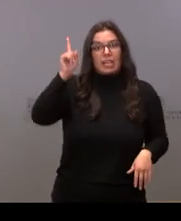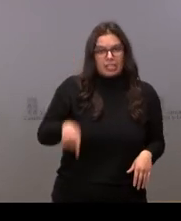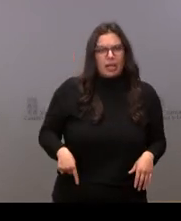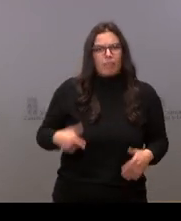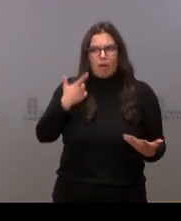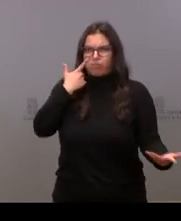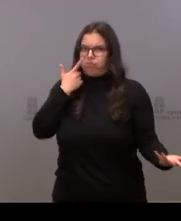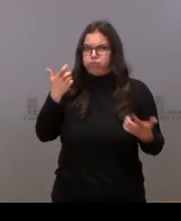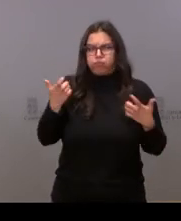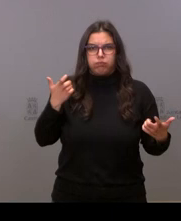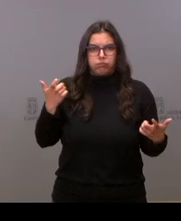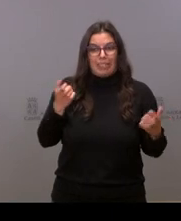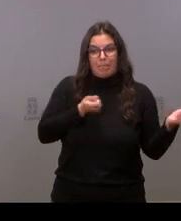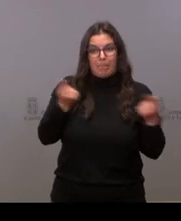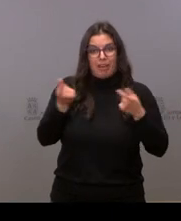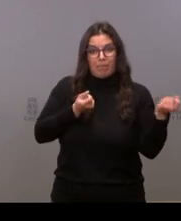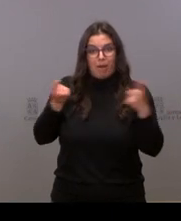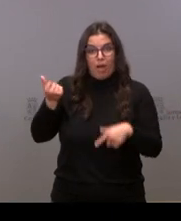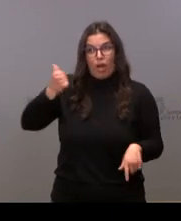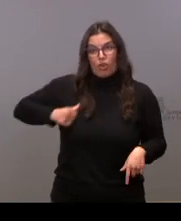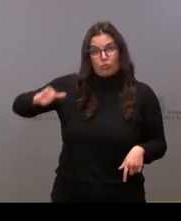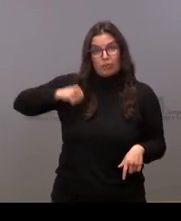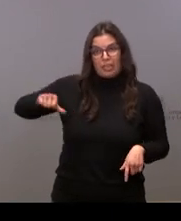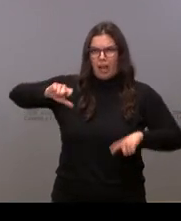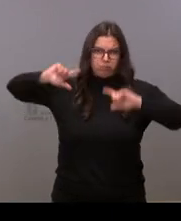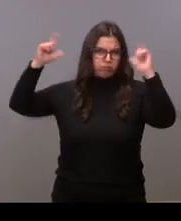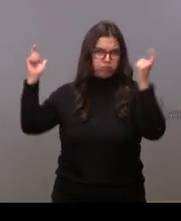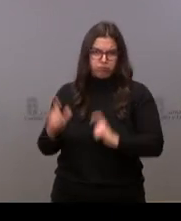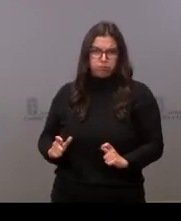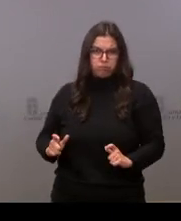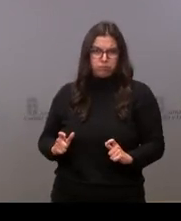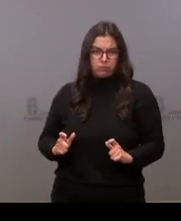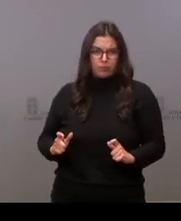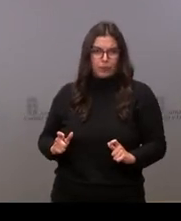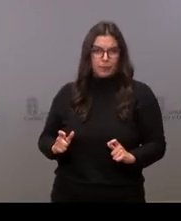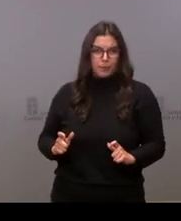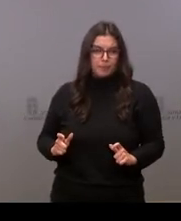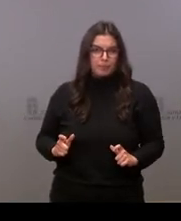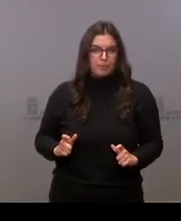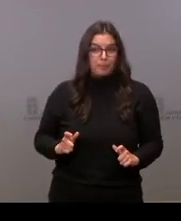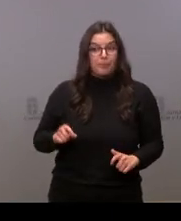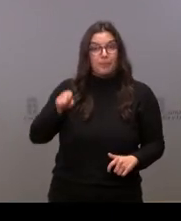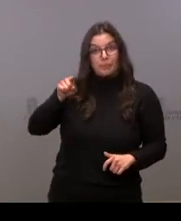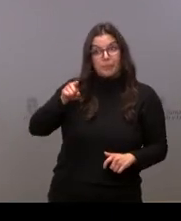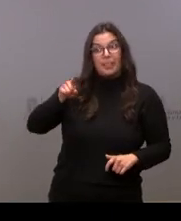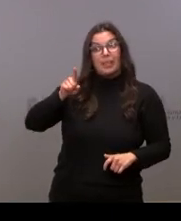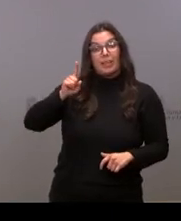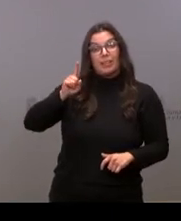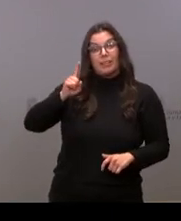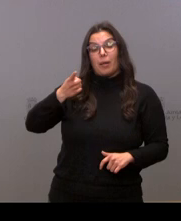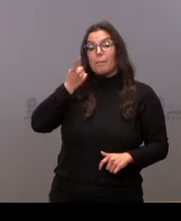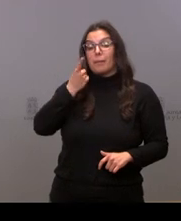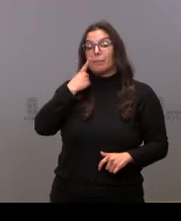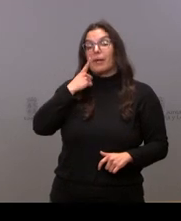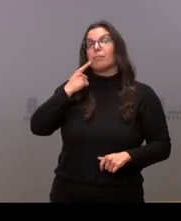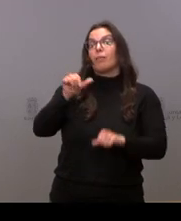manera exponencial los ingresos hospitalarios. Los ingresos hospitalarios es lo que va a marcar el futuro